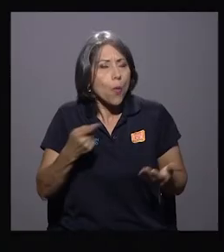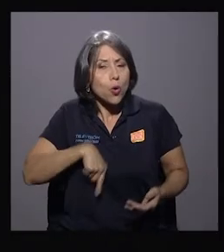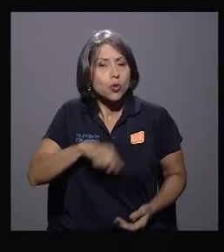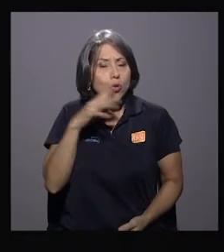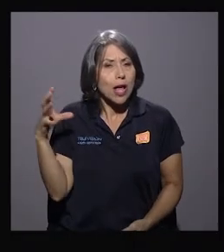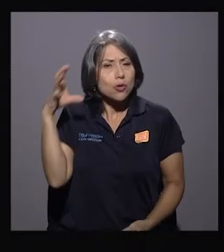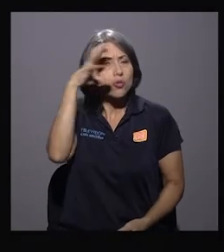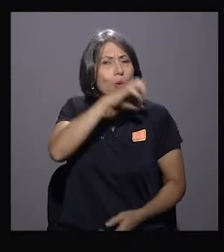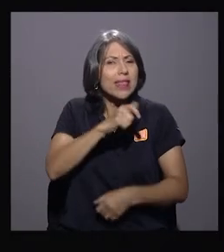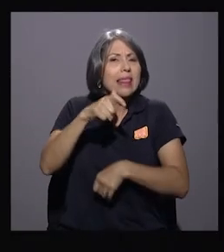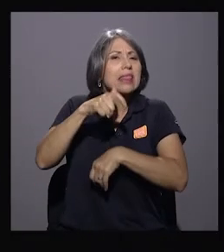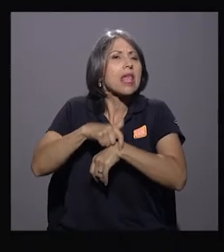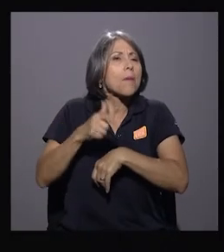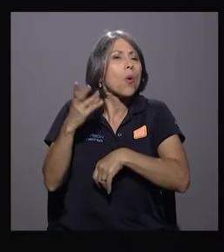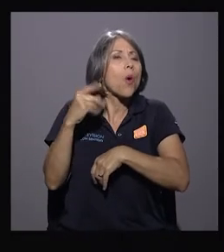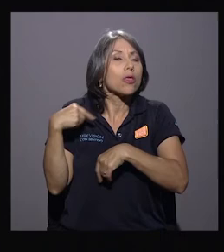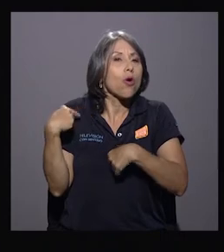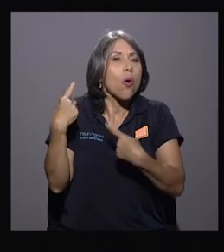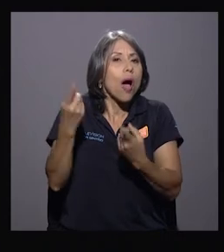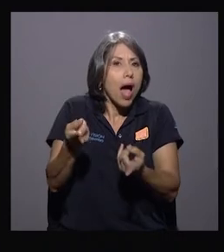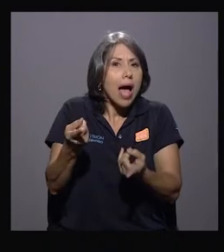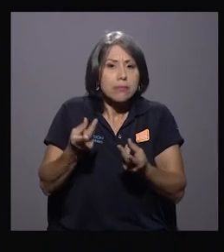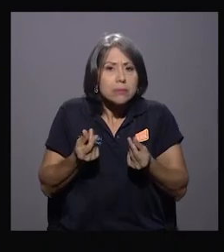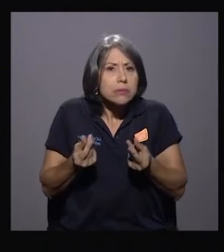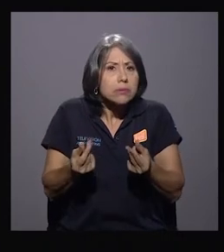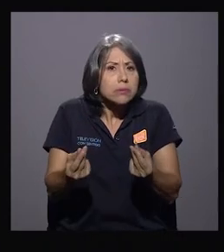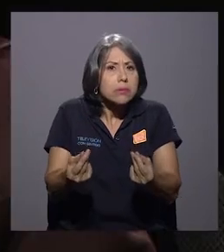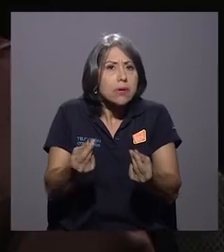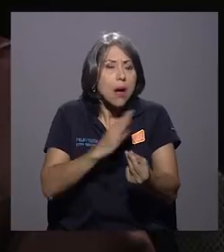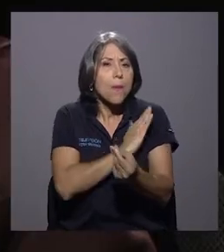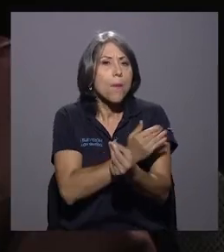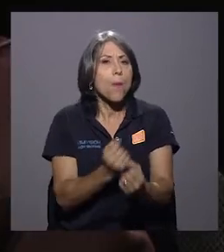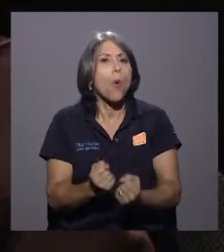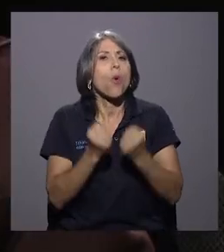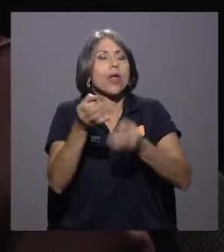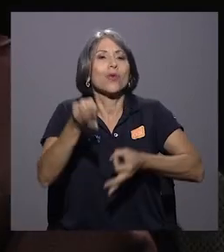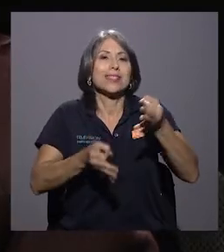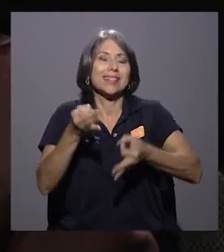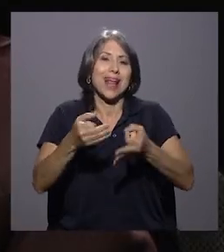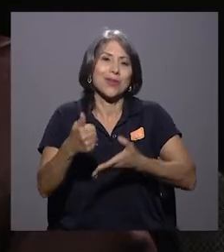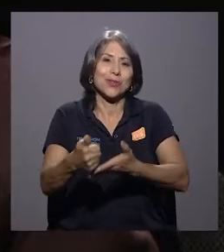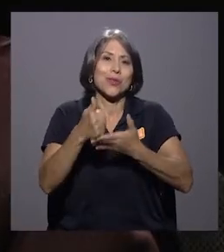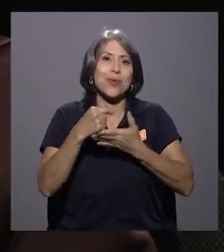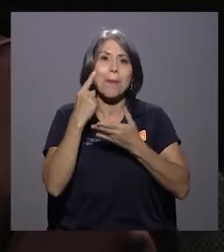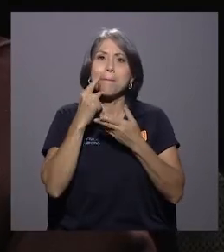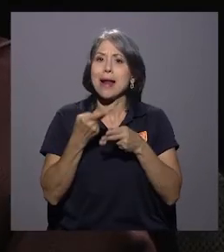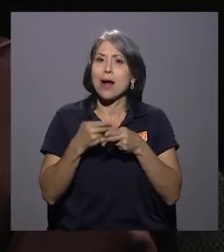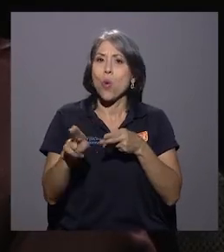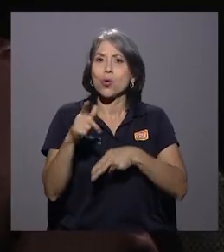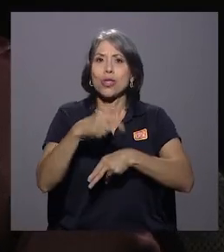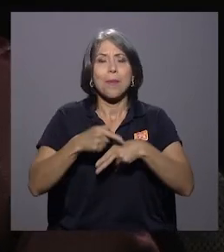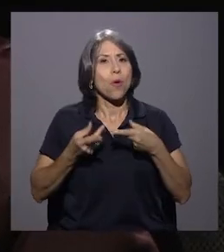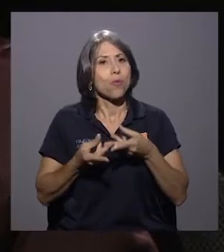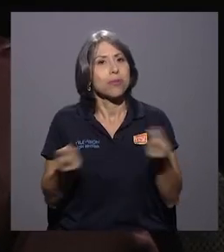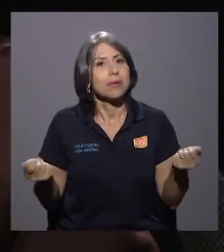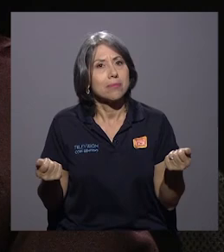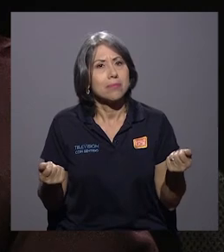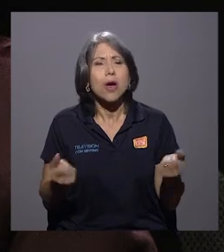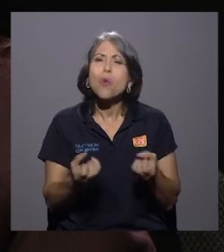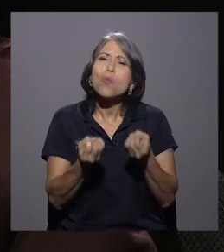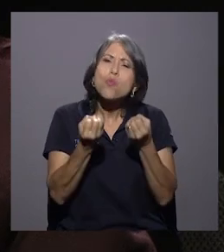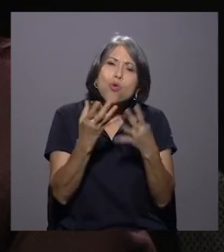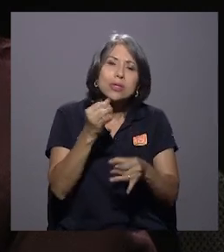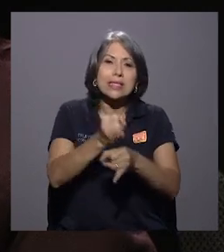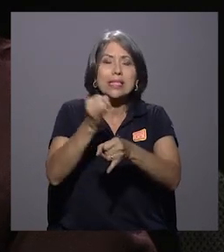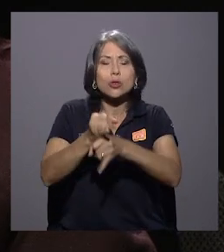y que el Poder Judicial también nos ayude en la resolución de estos casos y en la reducción de tiempos? Entonces, le puedo mencionar muchas instituciones que